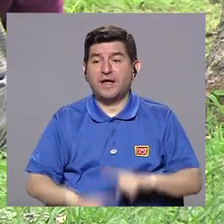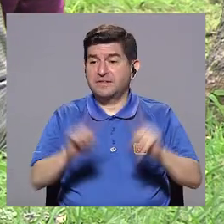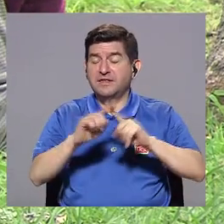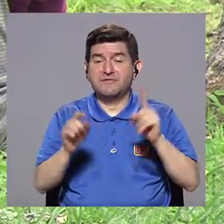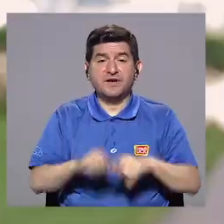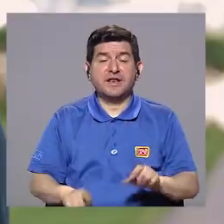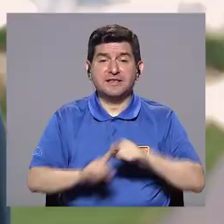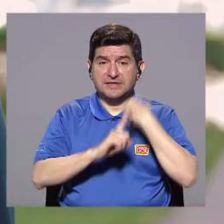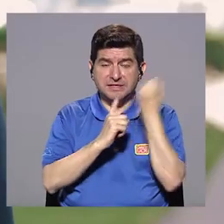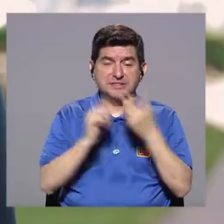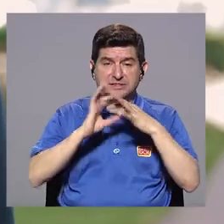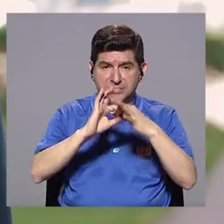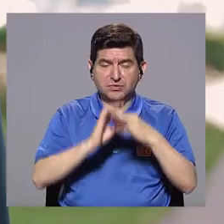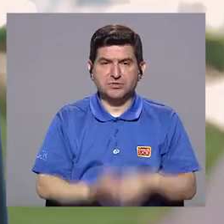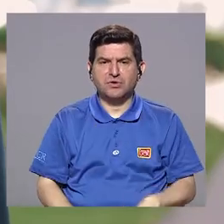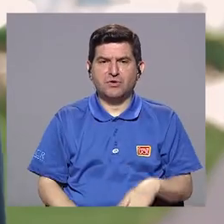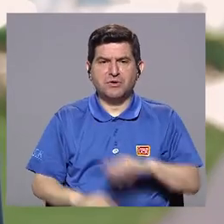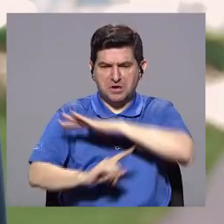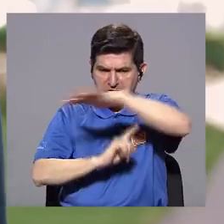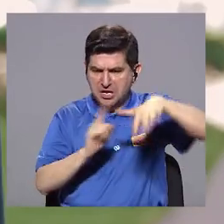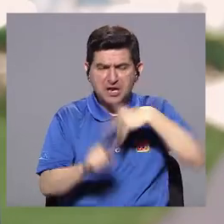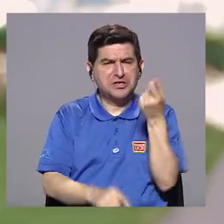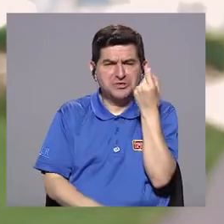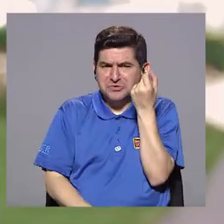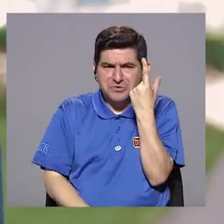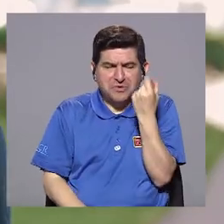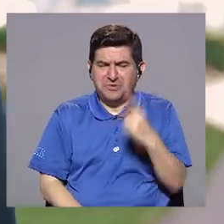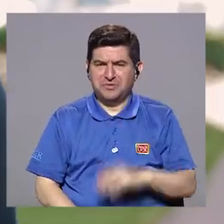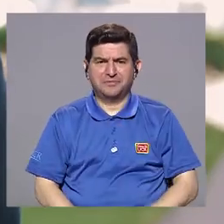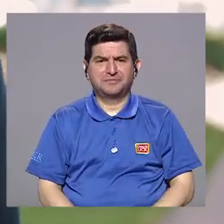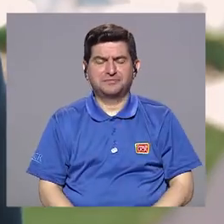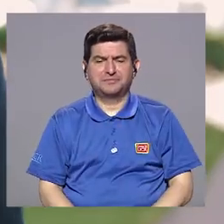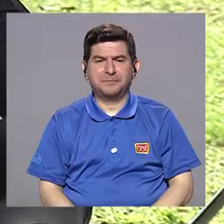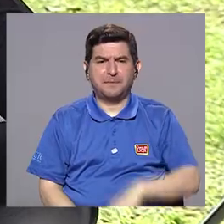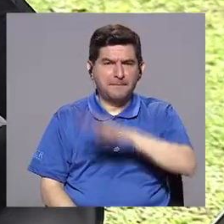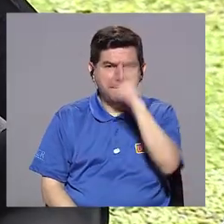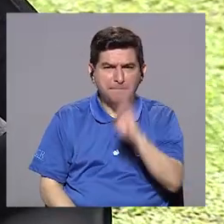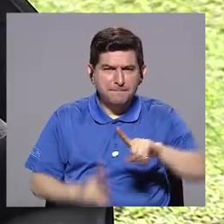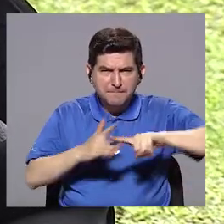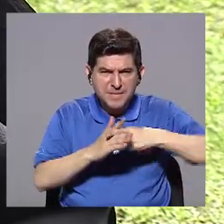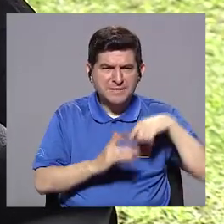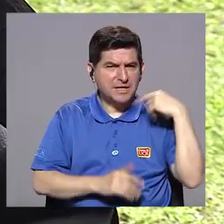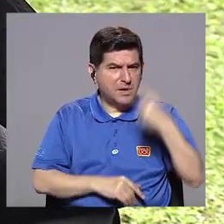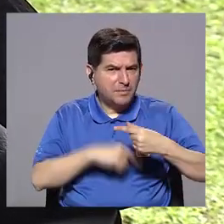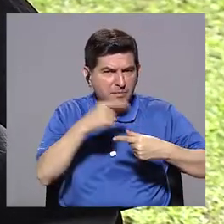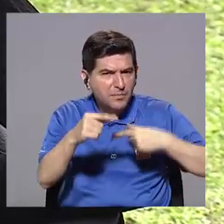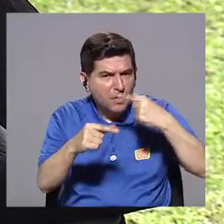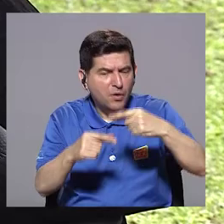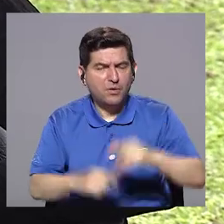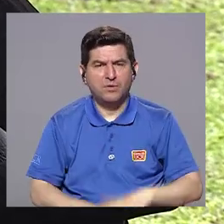y no son comprendidos por el entorno. Doctor, ¿la bipolaridad empieza poco a poco?